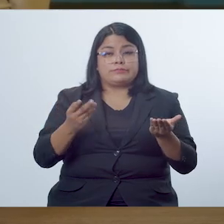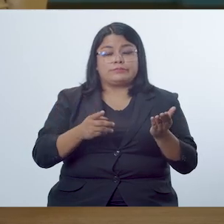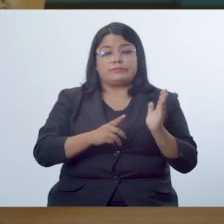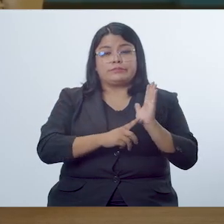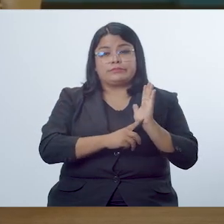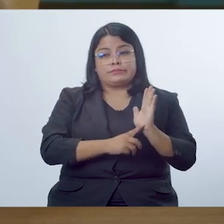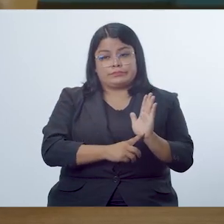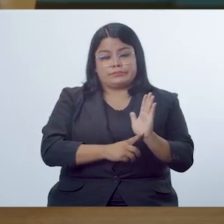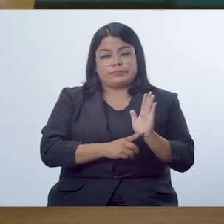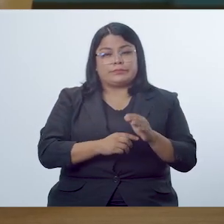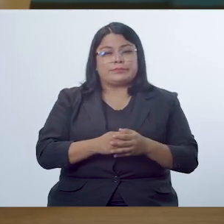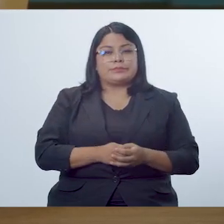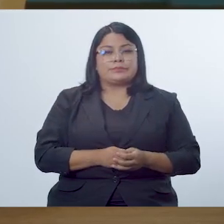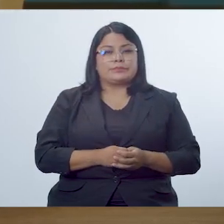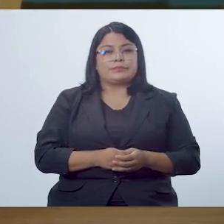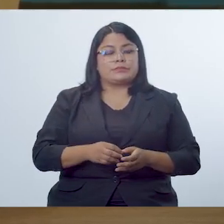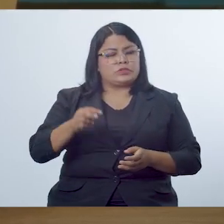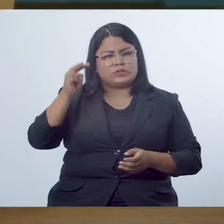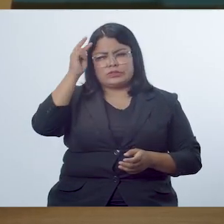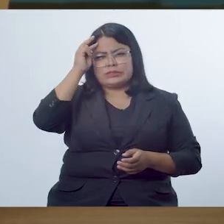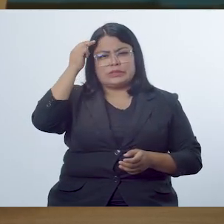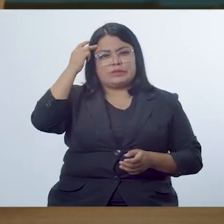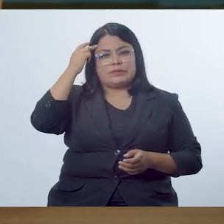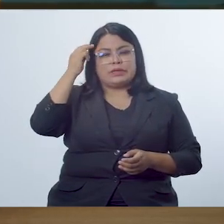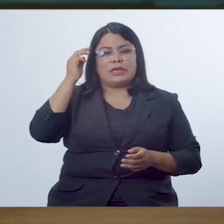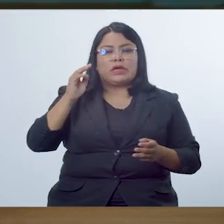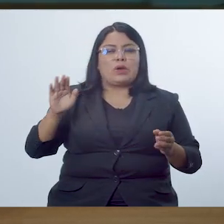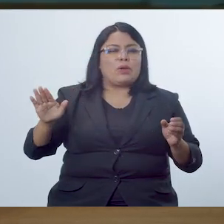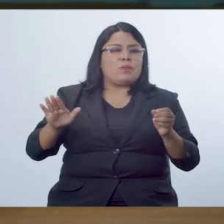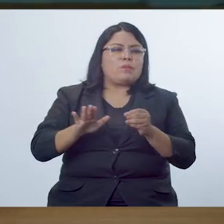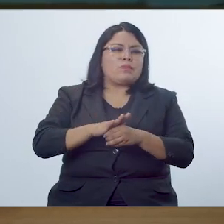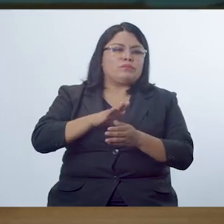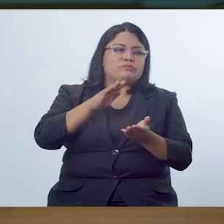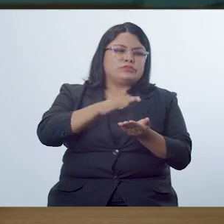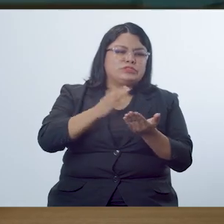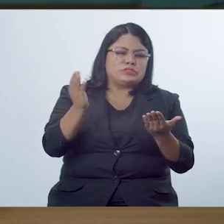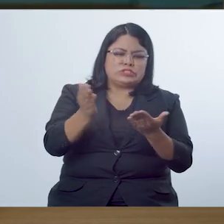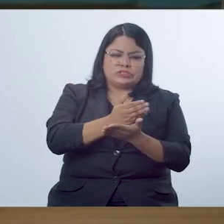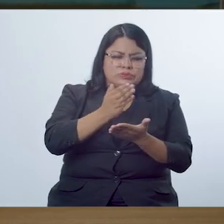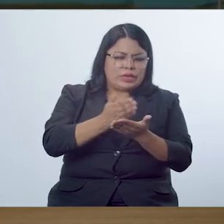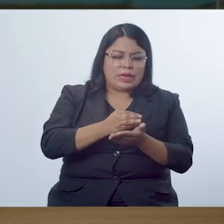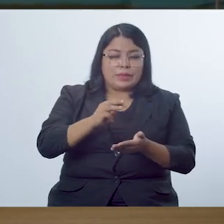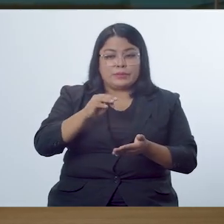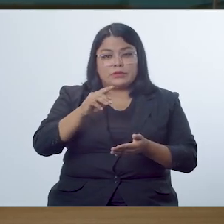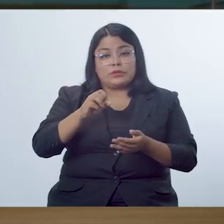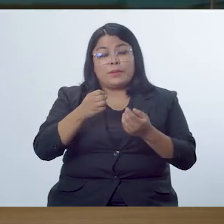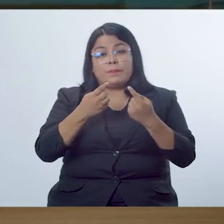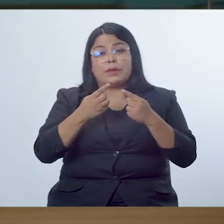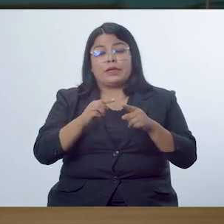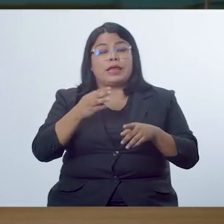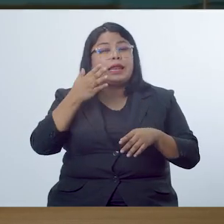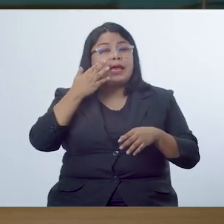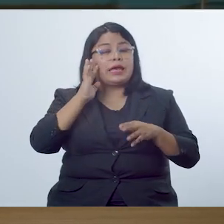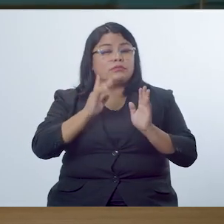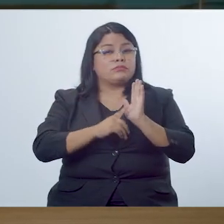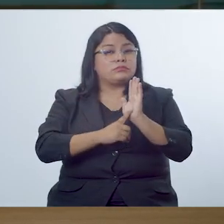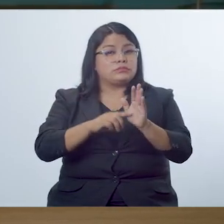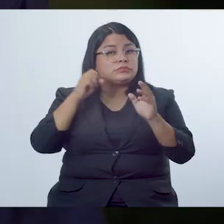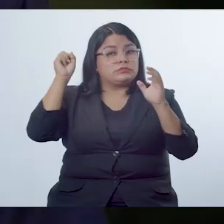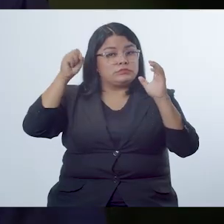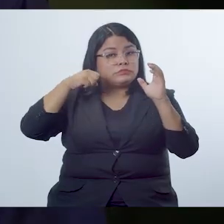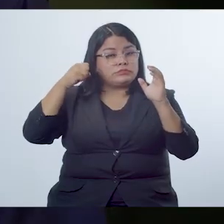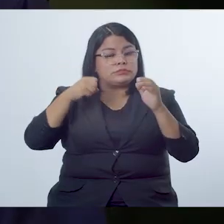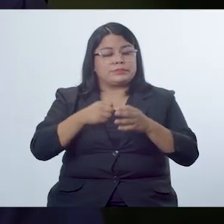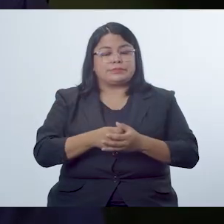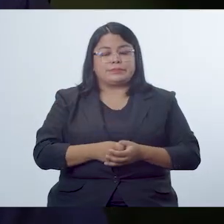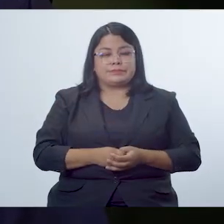se elabora y en este caso es el boletín. No significa que van a pasar toda la unidad estudiando los mitos. Sin embargo, el ejemplo